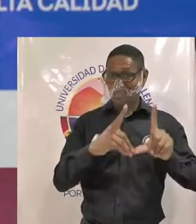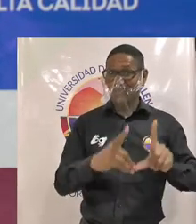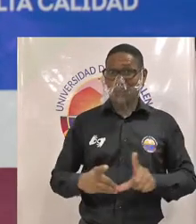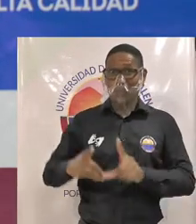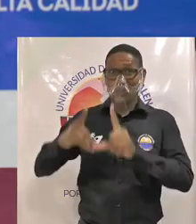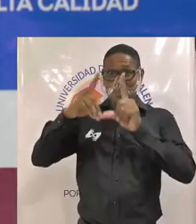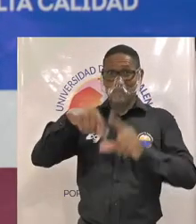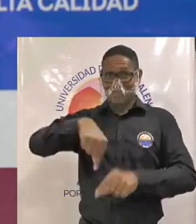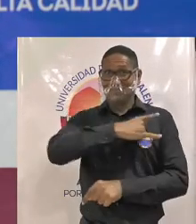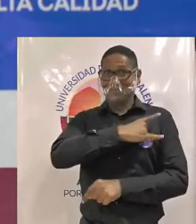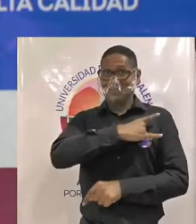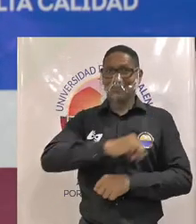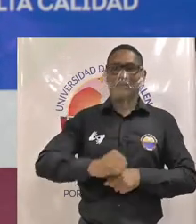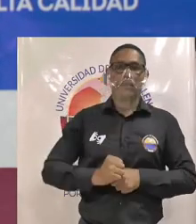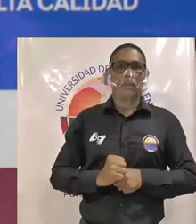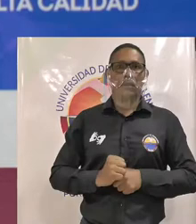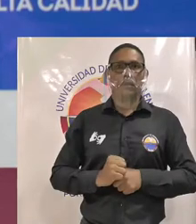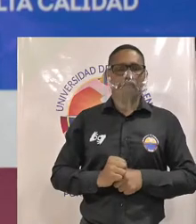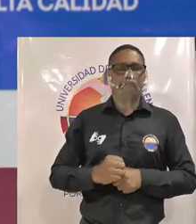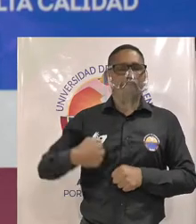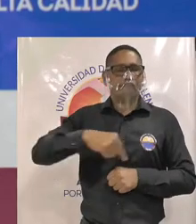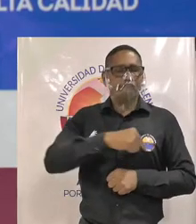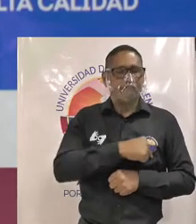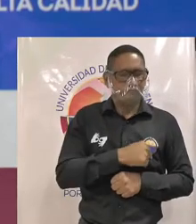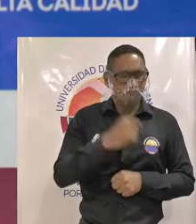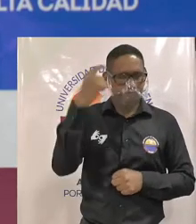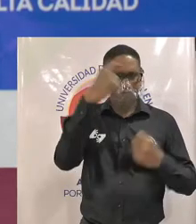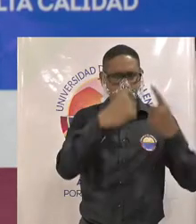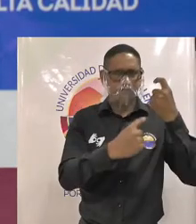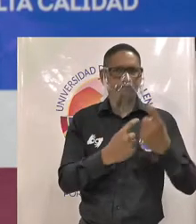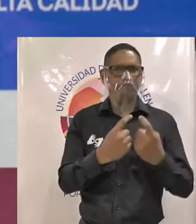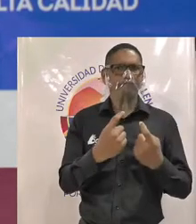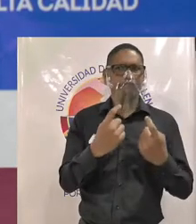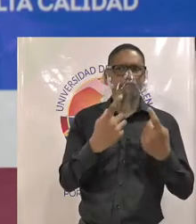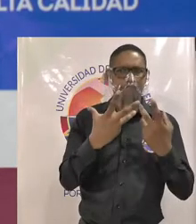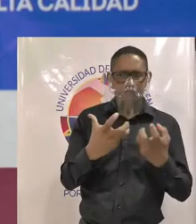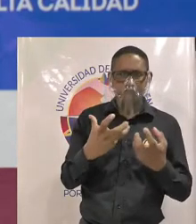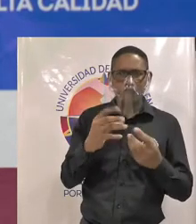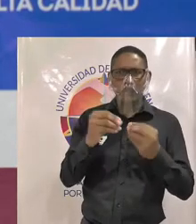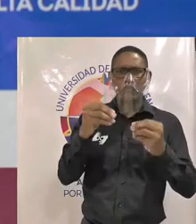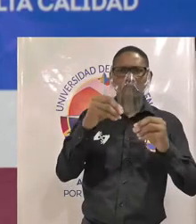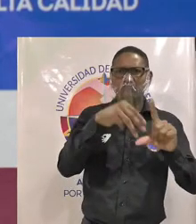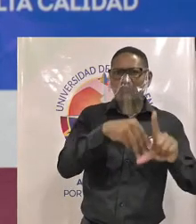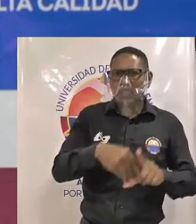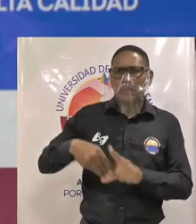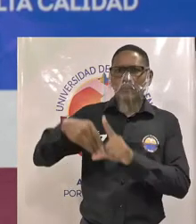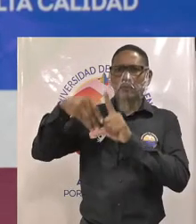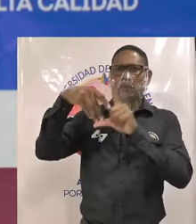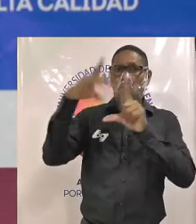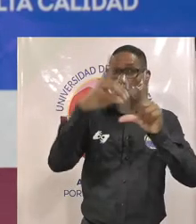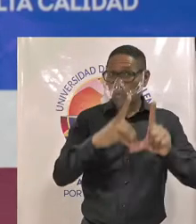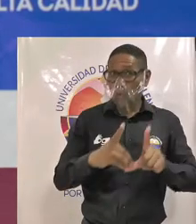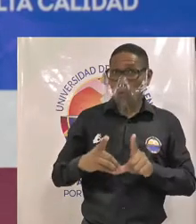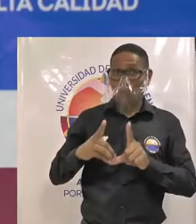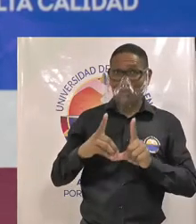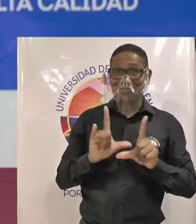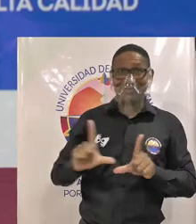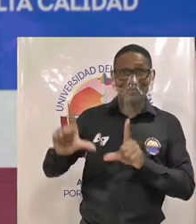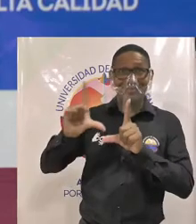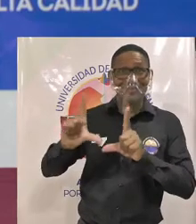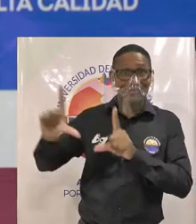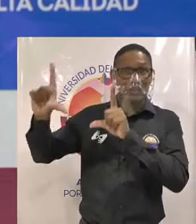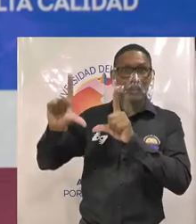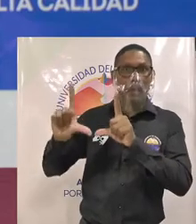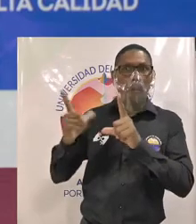de la universidad queremos digamos lograr que estos programas de posgrado permitan